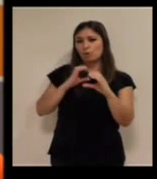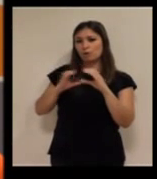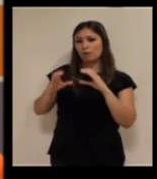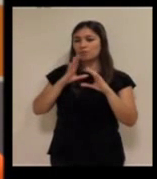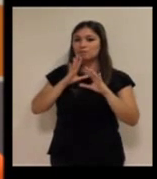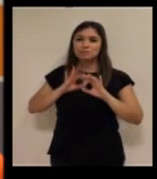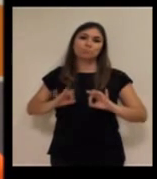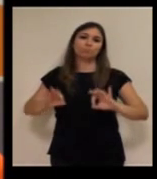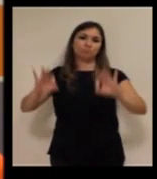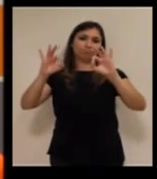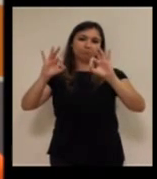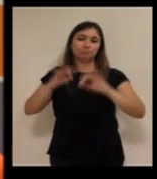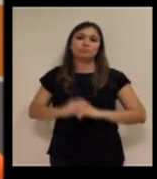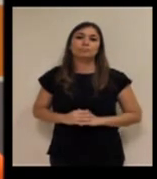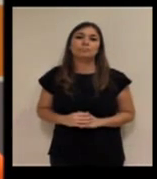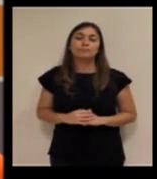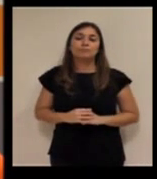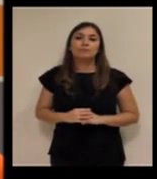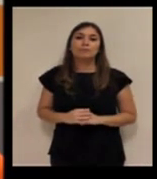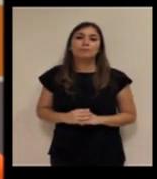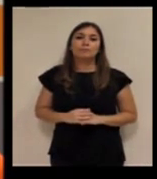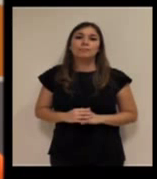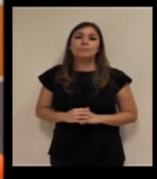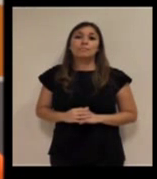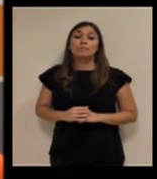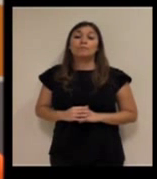una comunicación de una manera especial